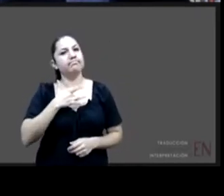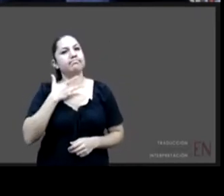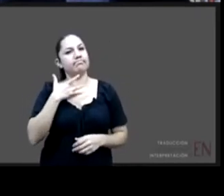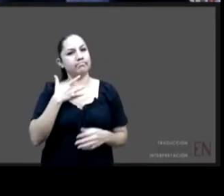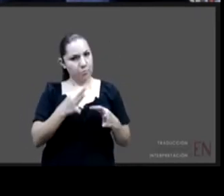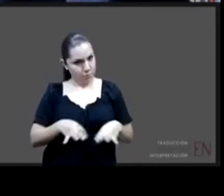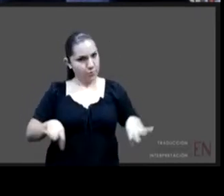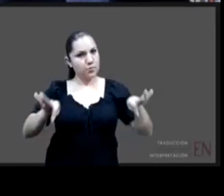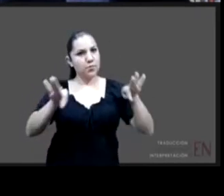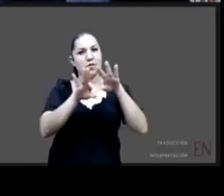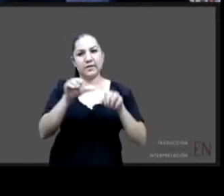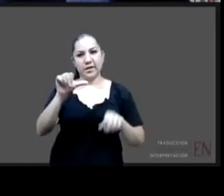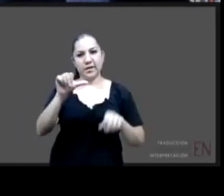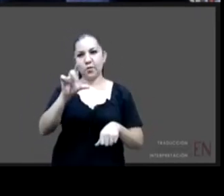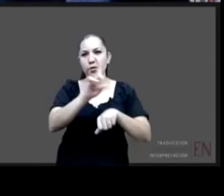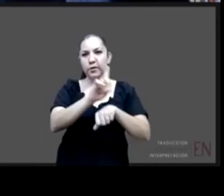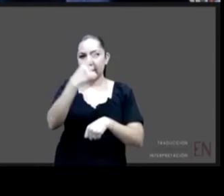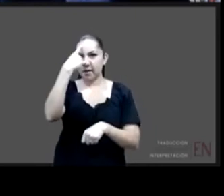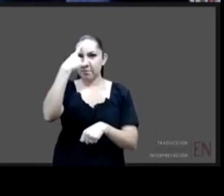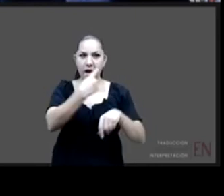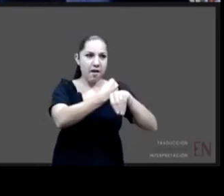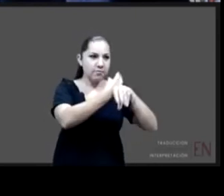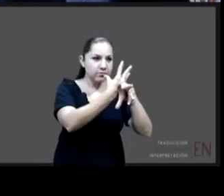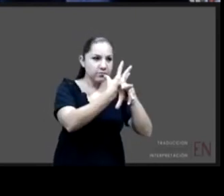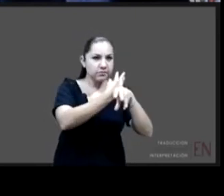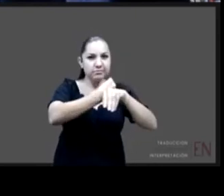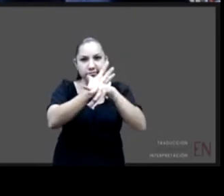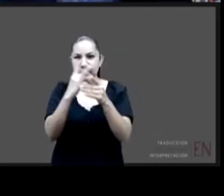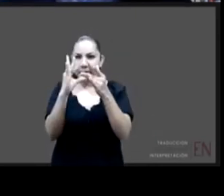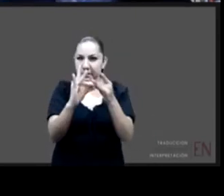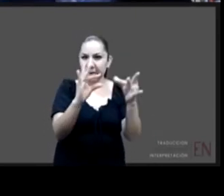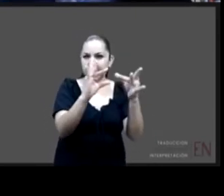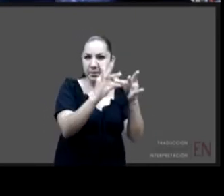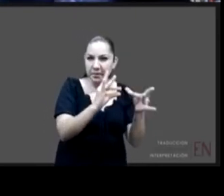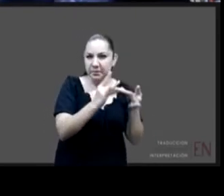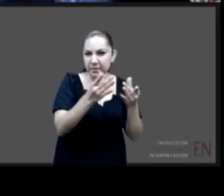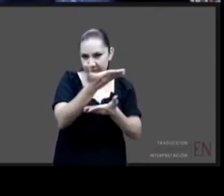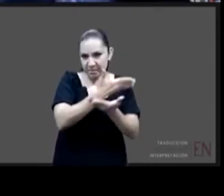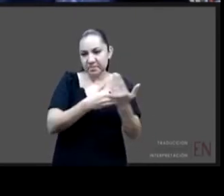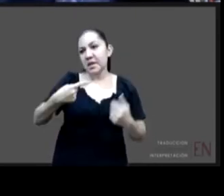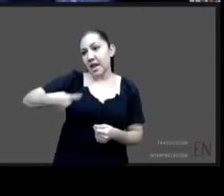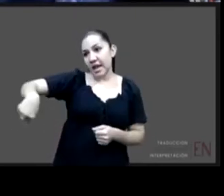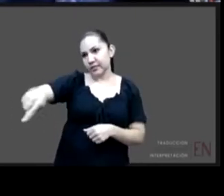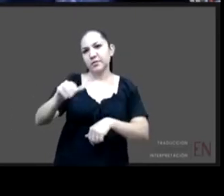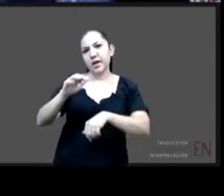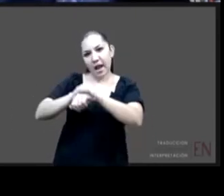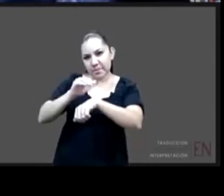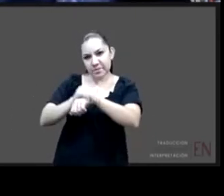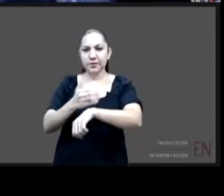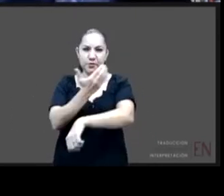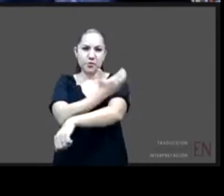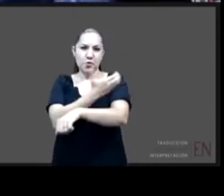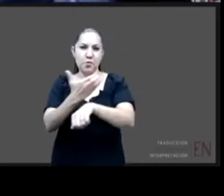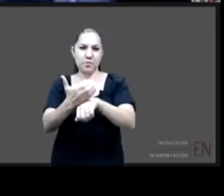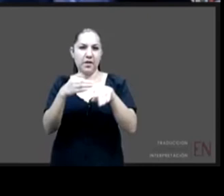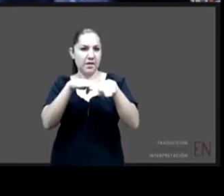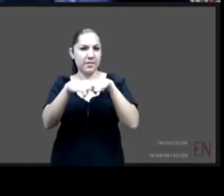este conversatorio con amigos y colegas con los que llevamos ya mucho tiempo